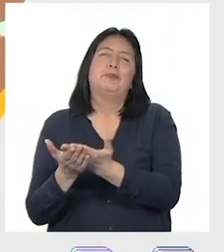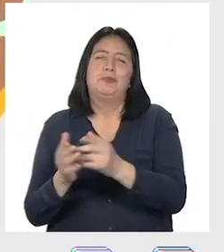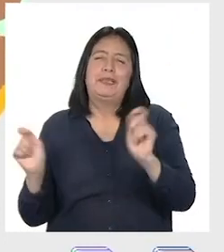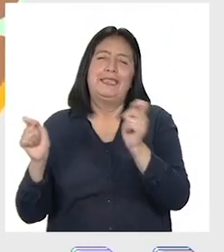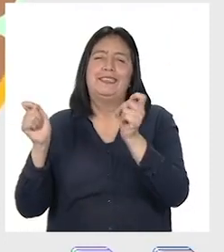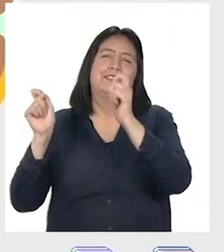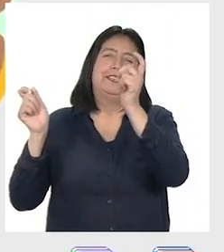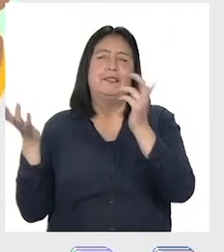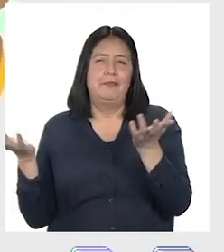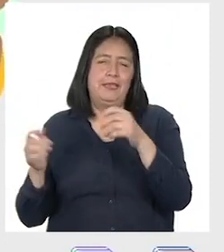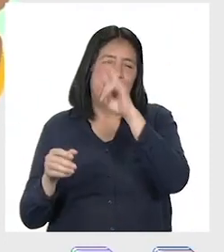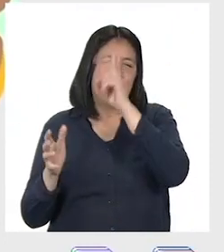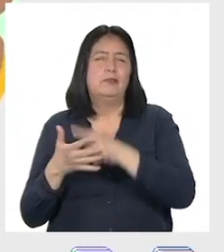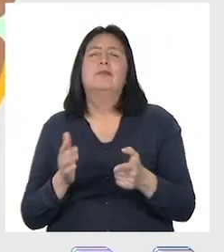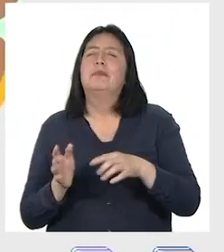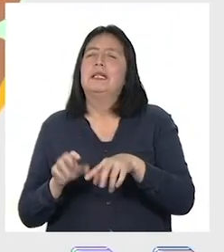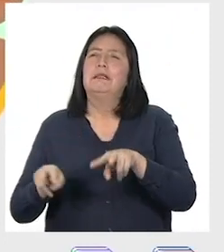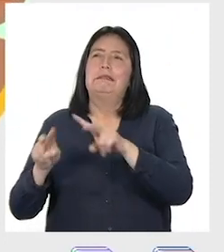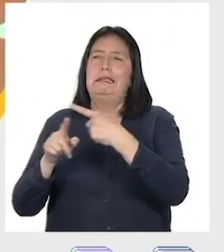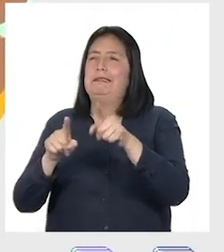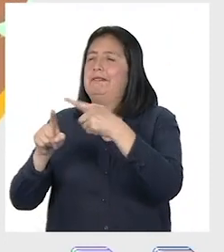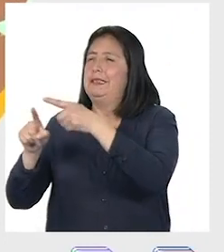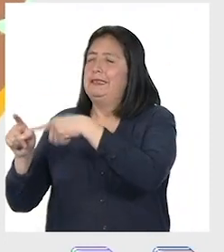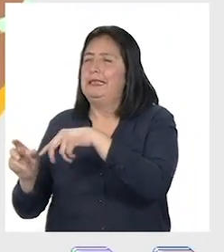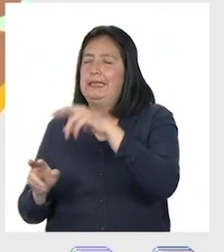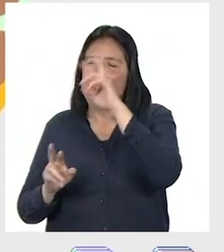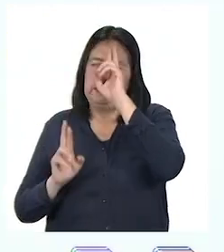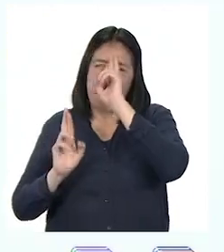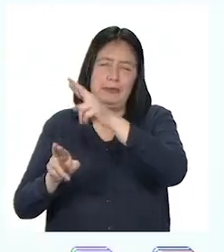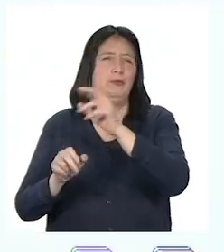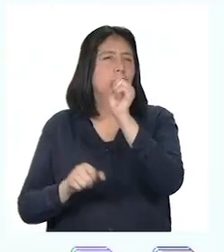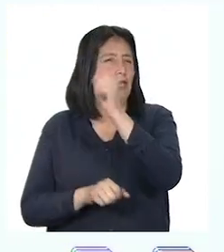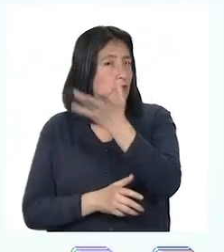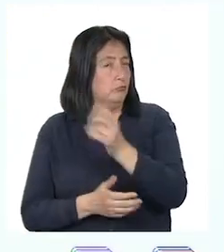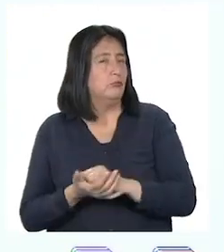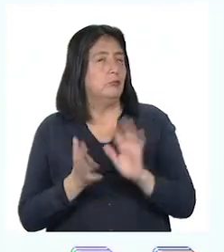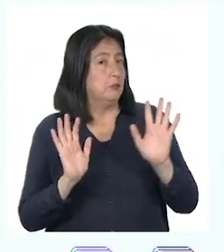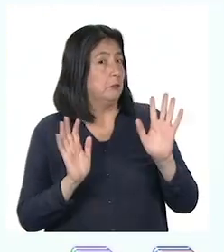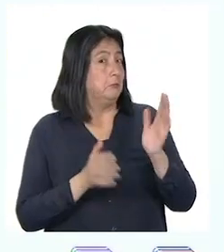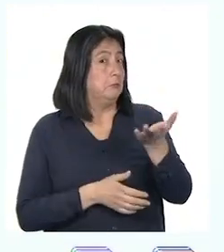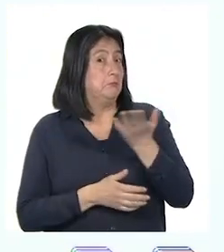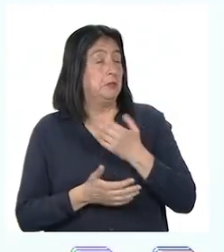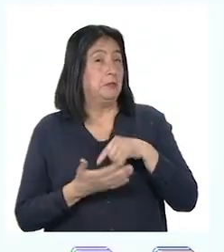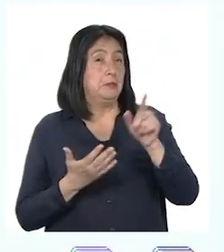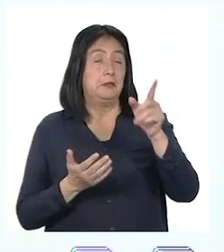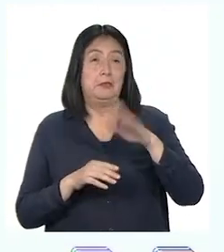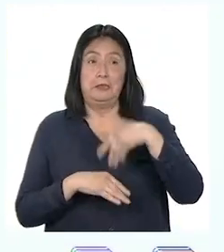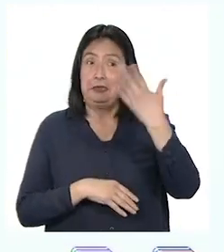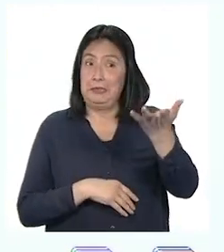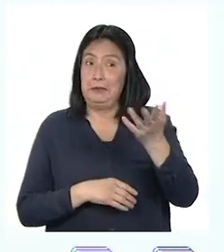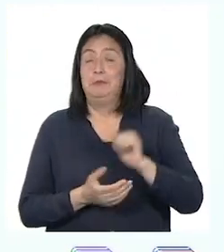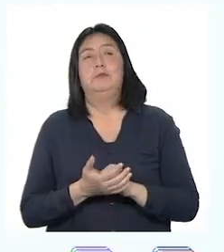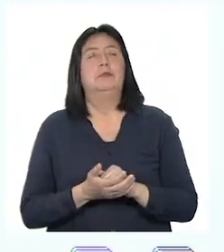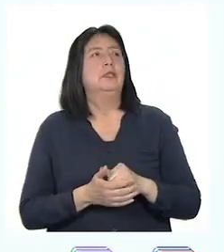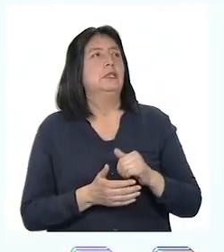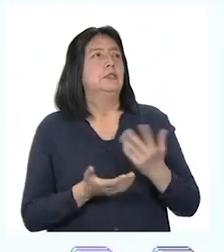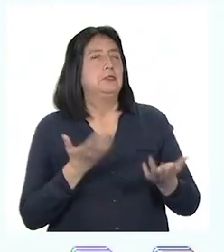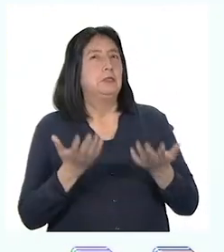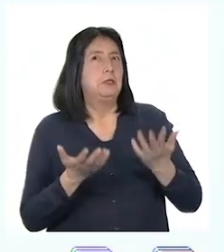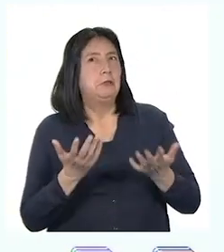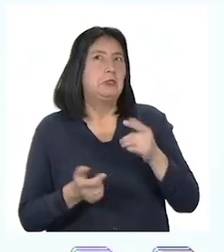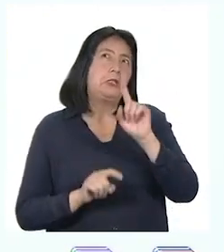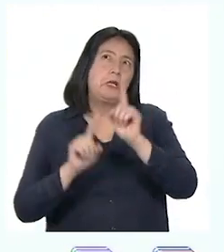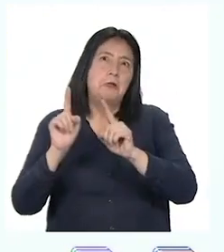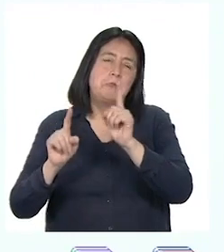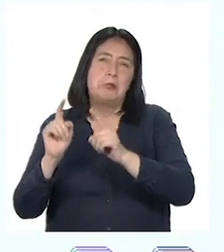fiestas patrias valorando la diversidad y el respeto de los derechos? Bueno, los invitamos a que después del programa, quizás en